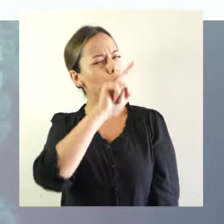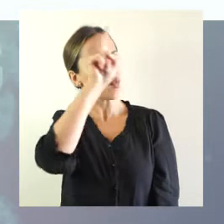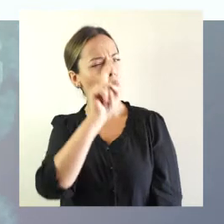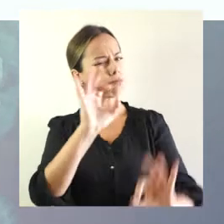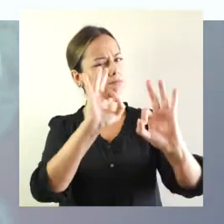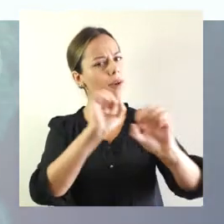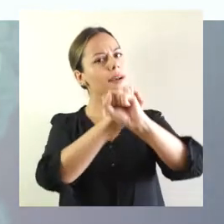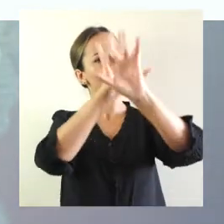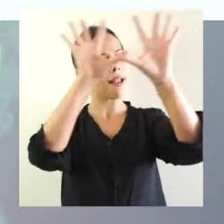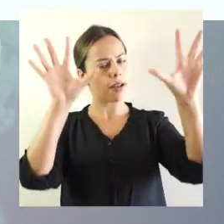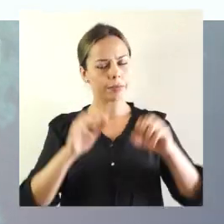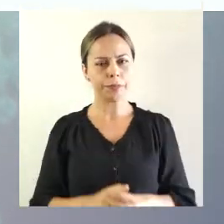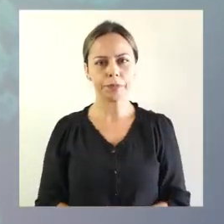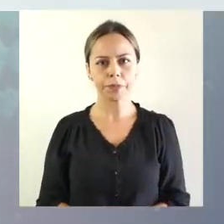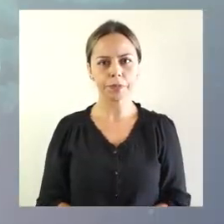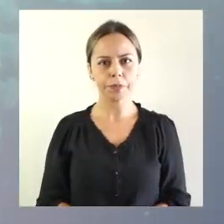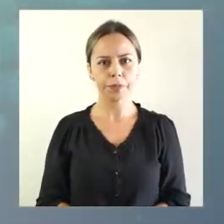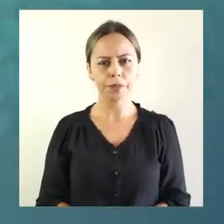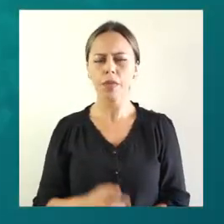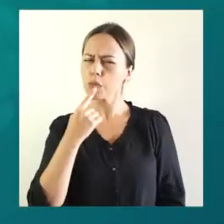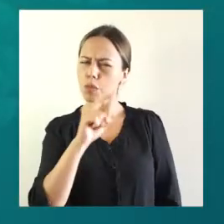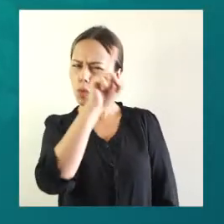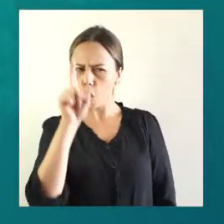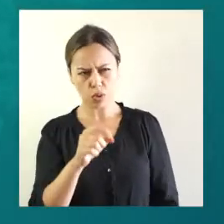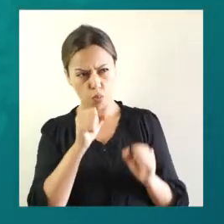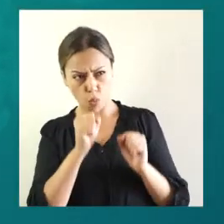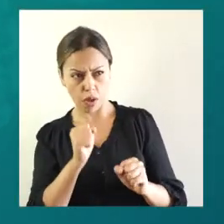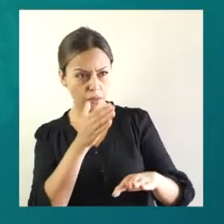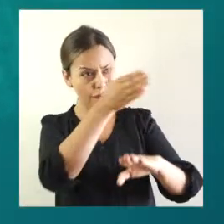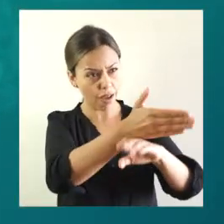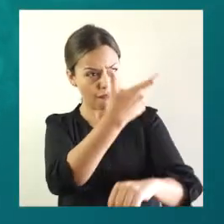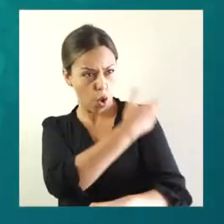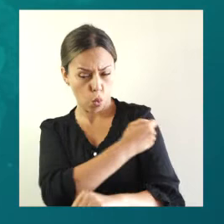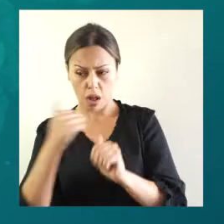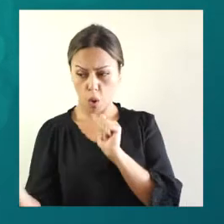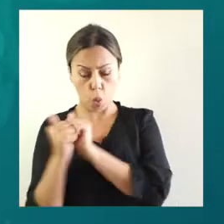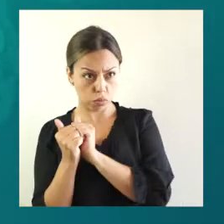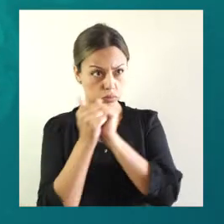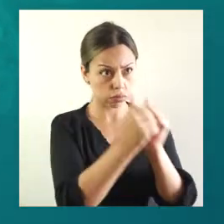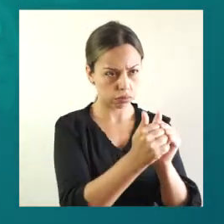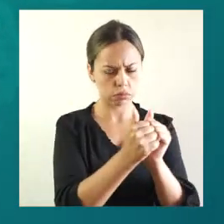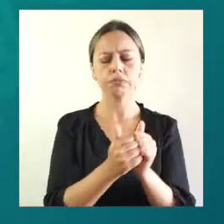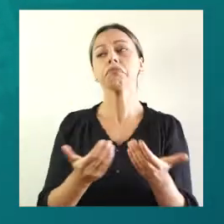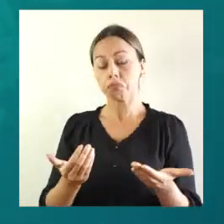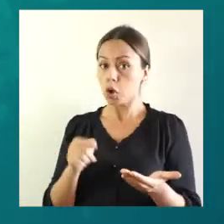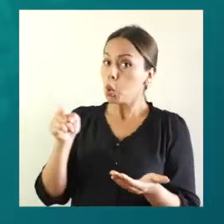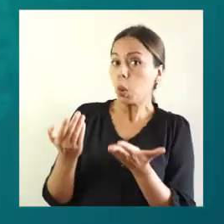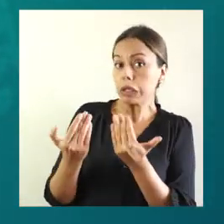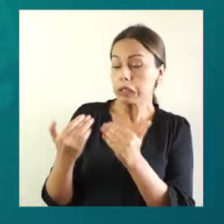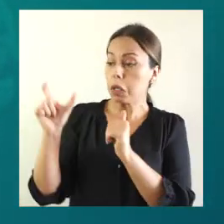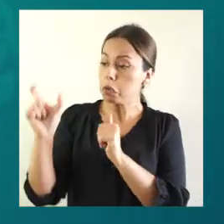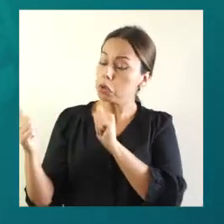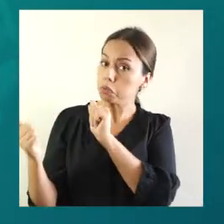frecuentes al momento de tu vacunación. ¿Puedo ir acompañado a vacunarme? En el caso de que necesite